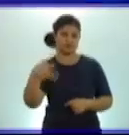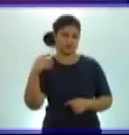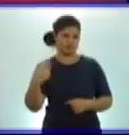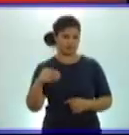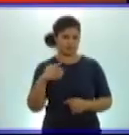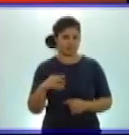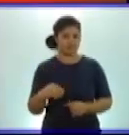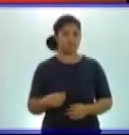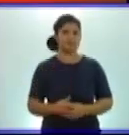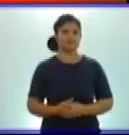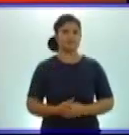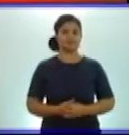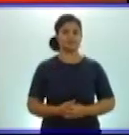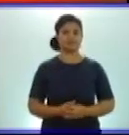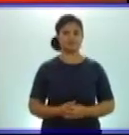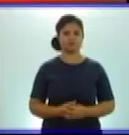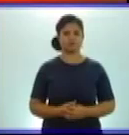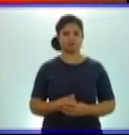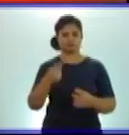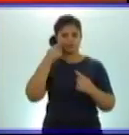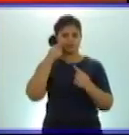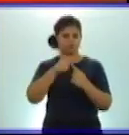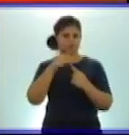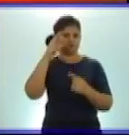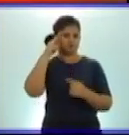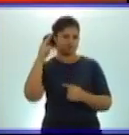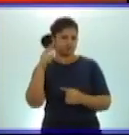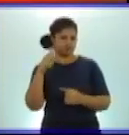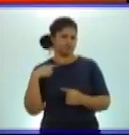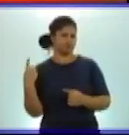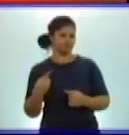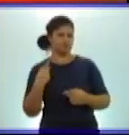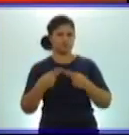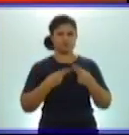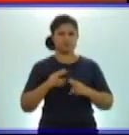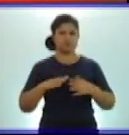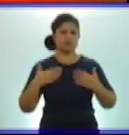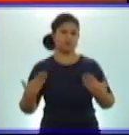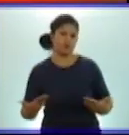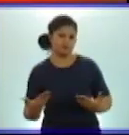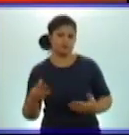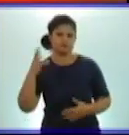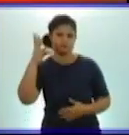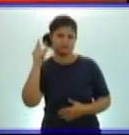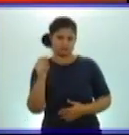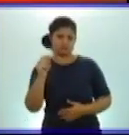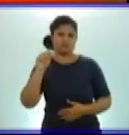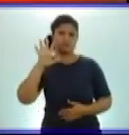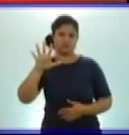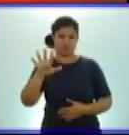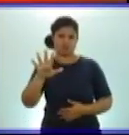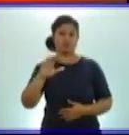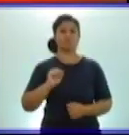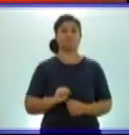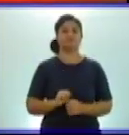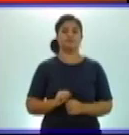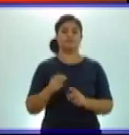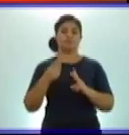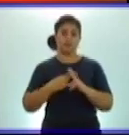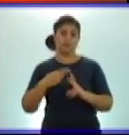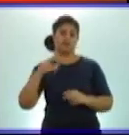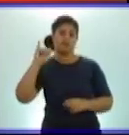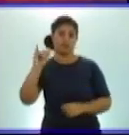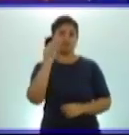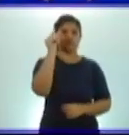recordar qué hacemos nosotros con los números de 5 y 6 lugares. Entonces, veamos el primer